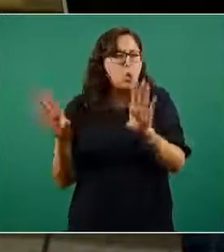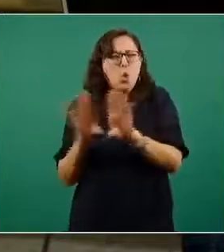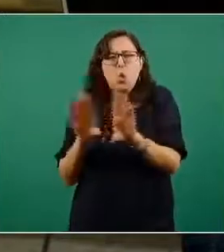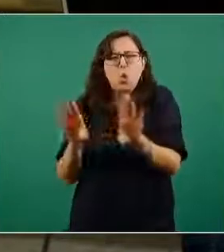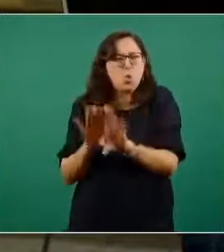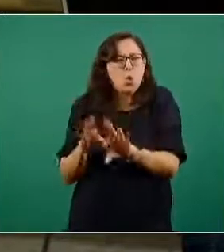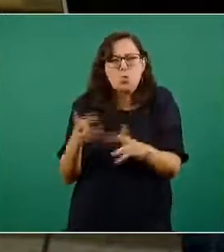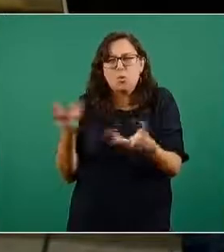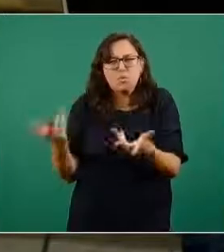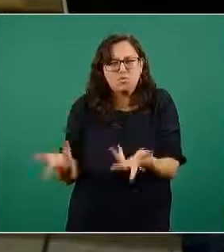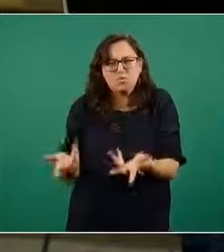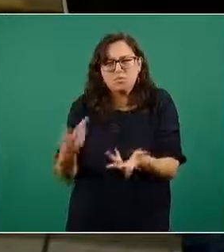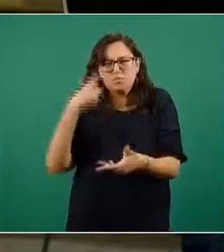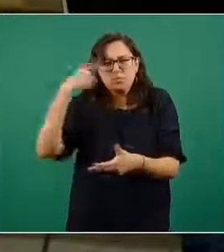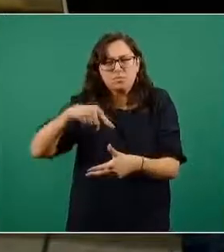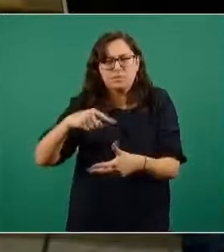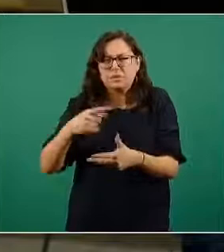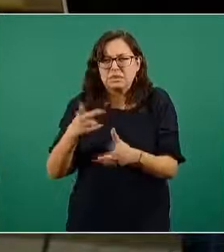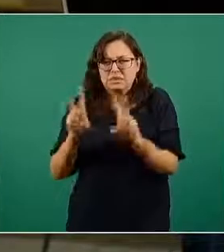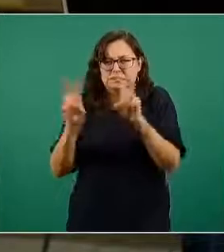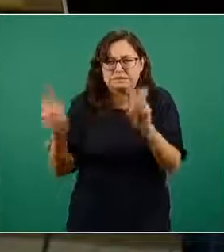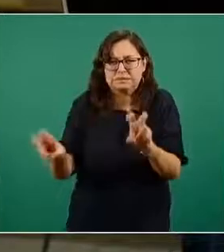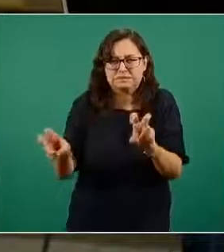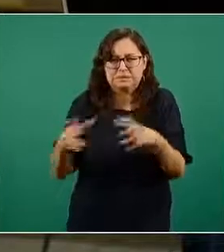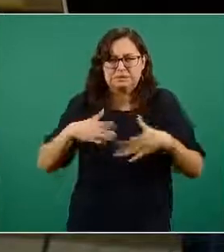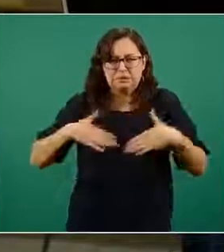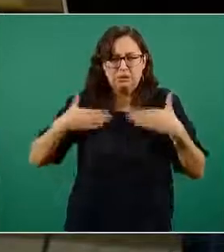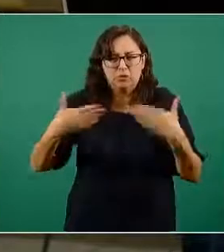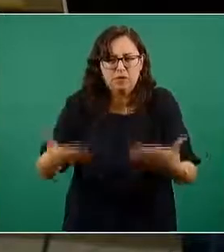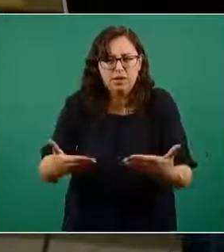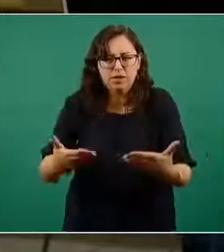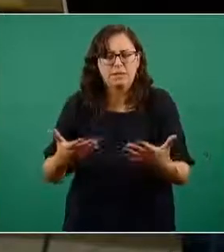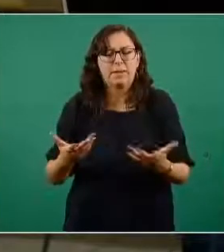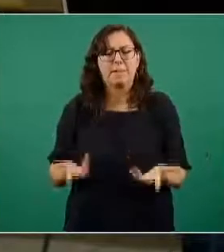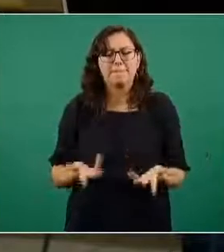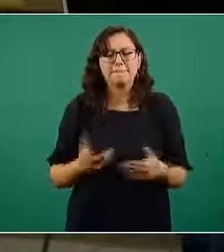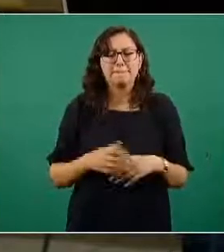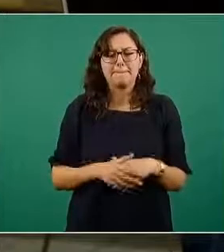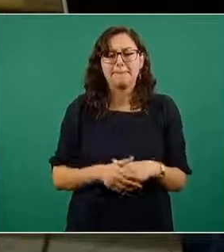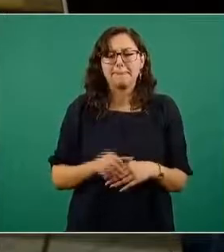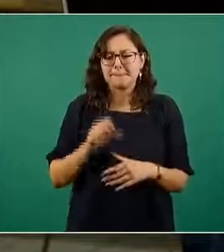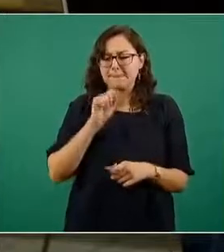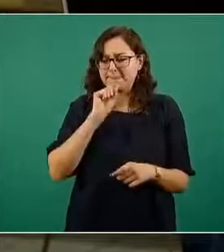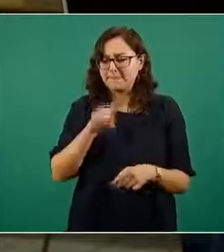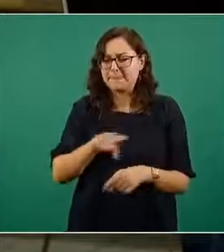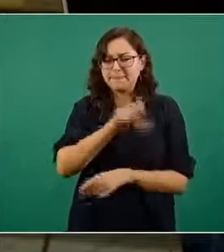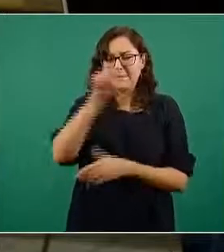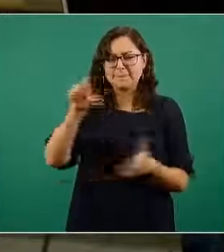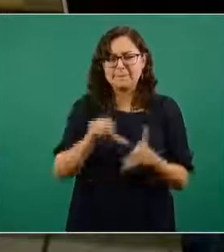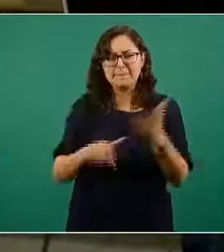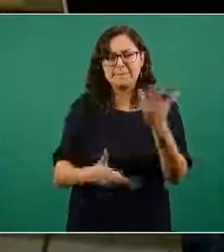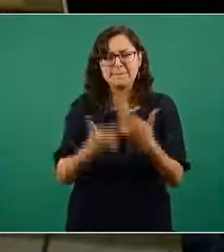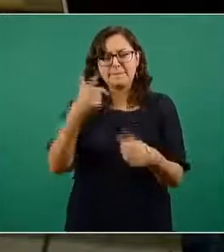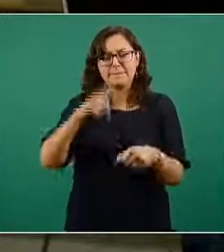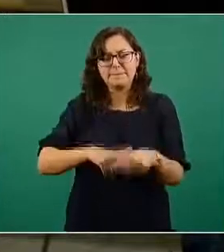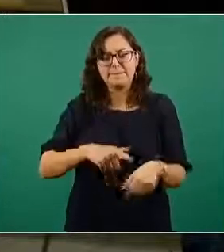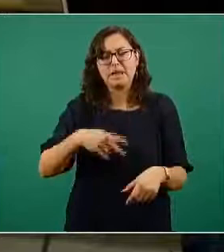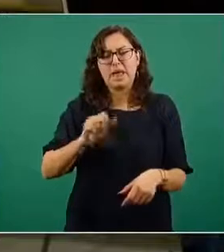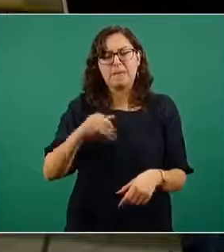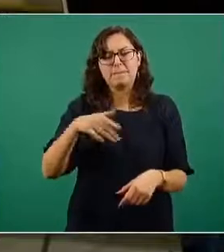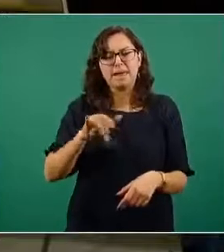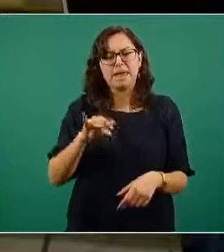tener más confianza de este el Centro Nacional Gamaleya que cabe mencionar que ellos